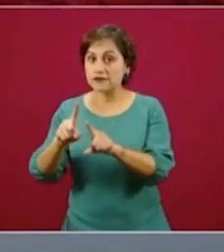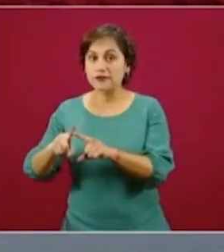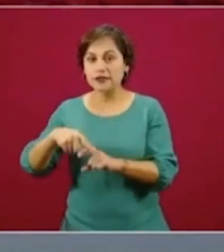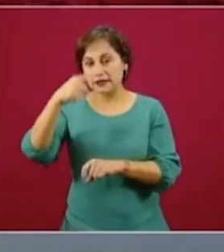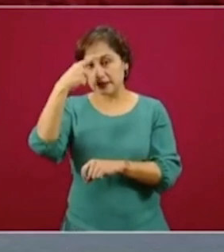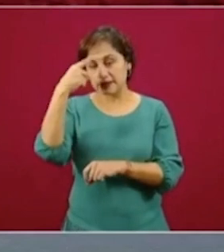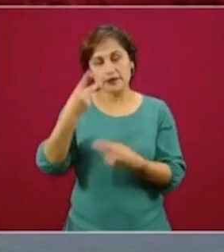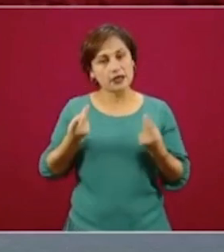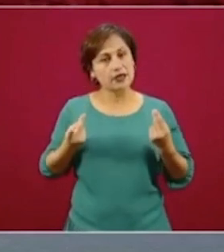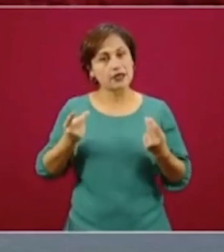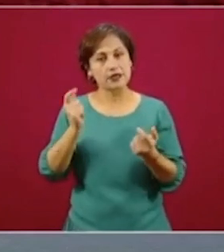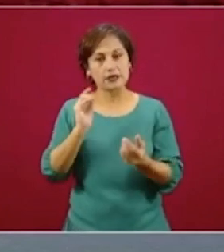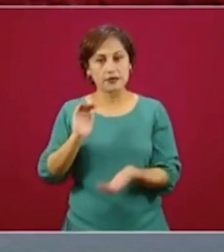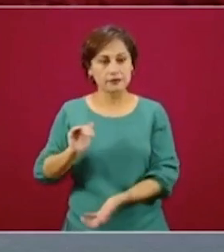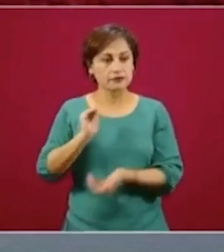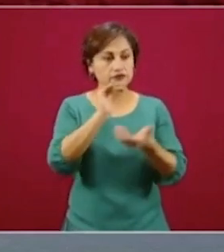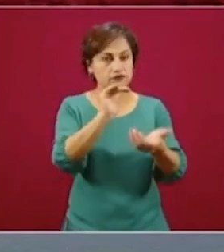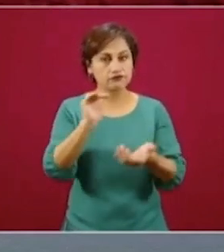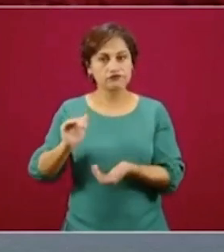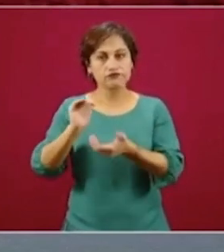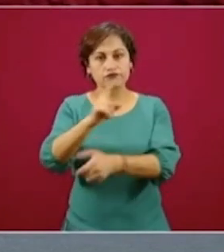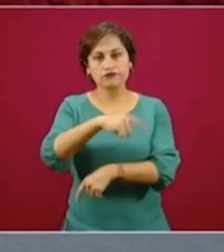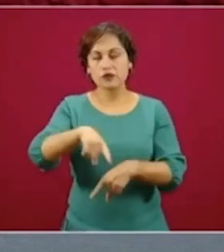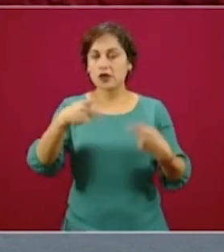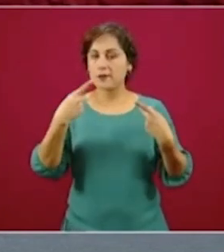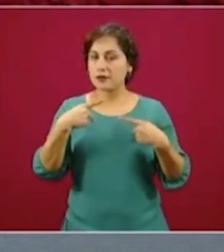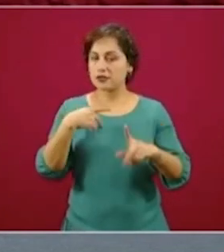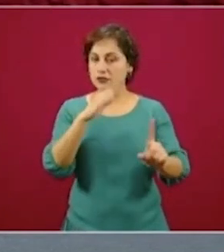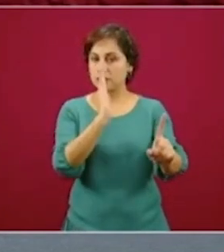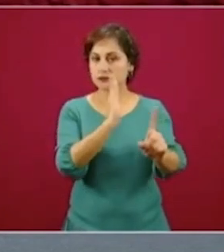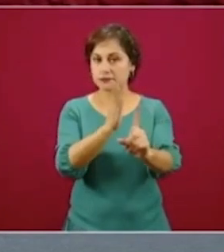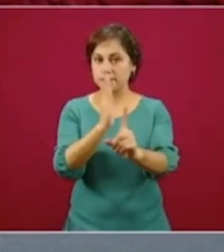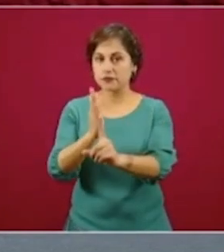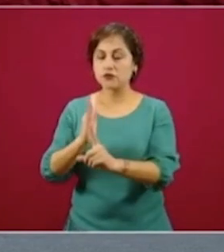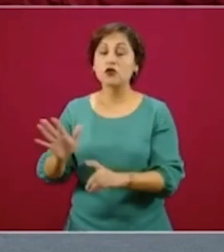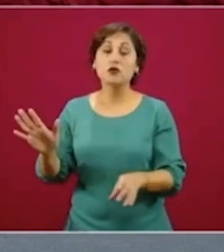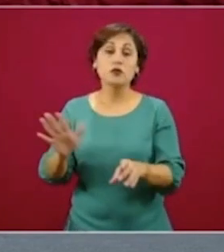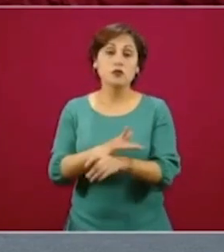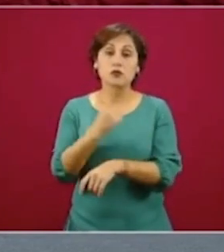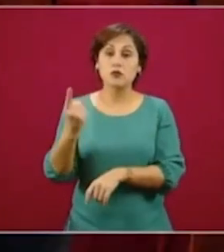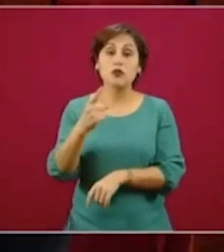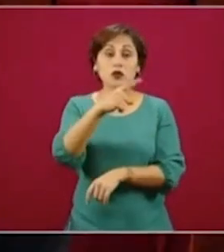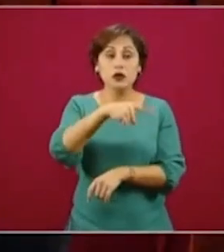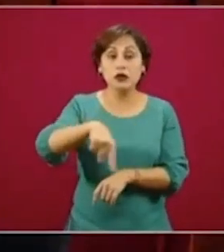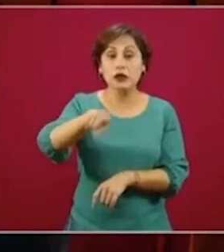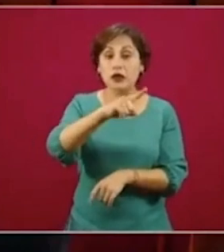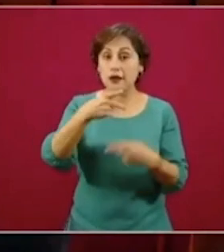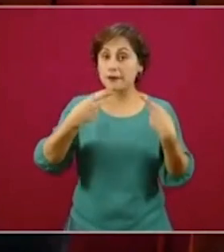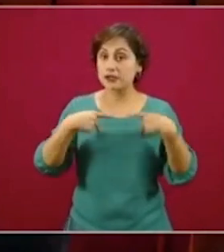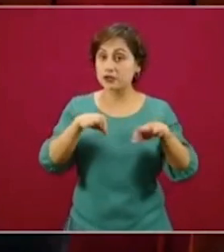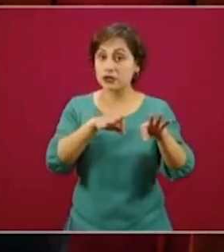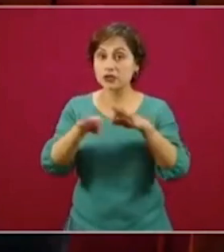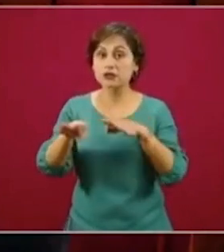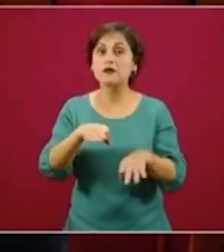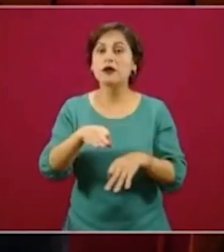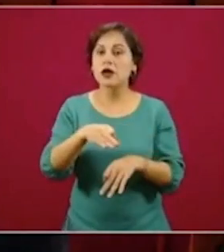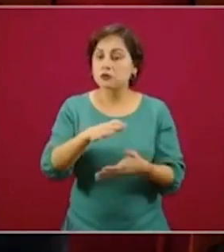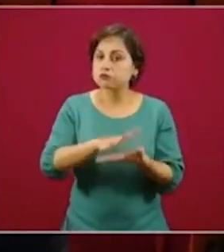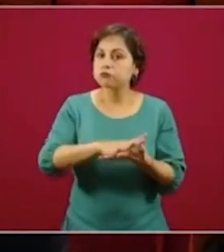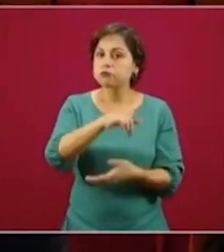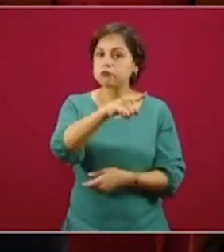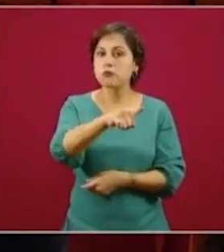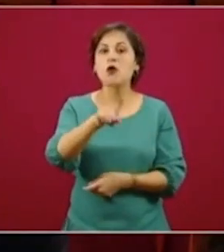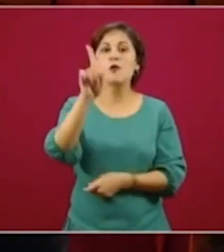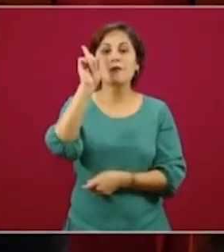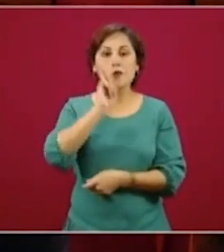a los productores, porque una característica de estos pequeños productores es que muchos son mujeres, adultas mayores y que